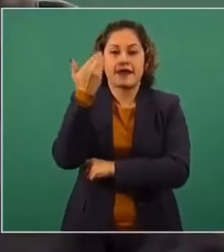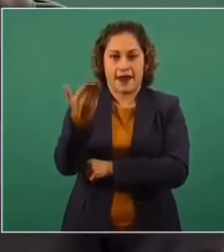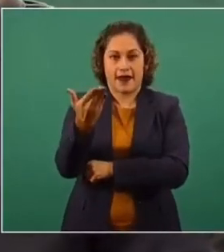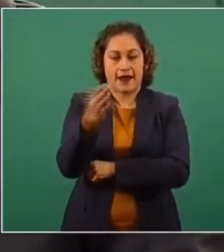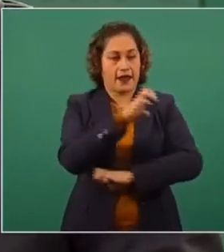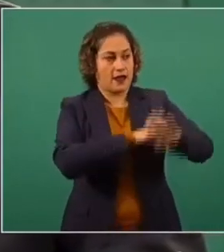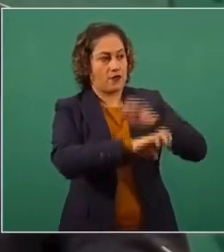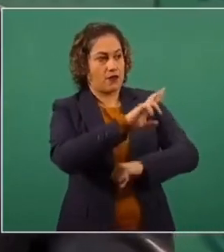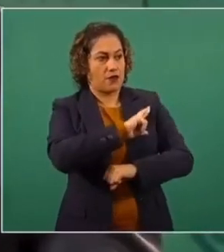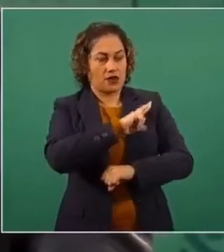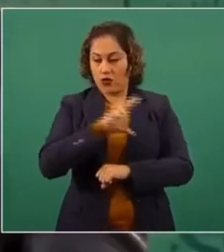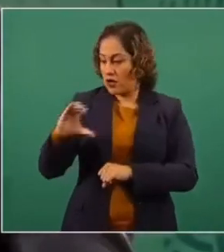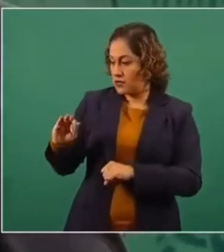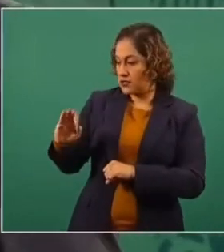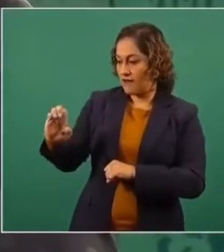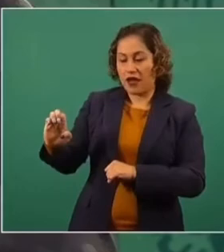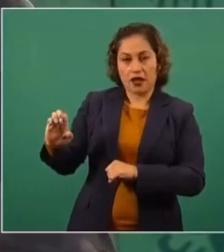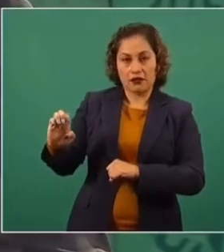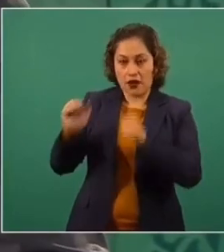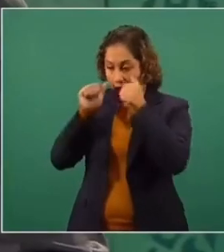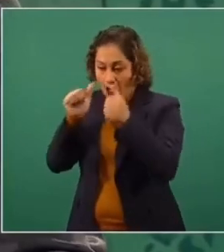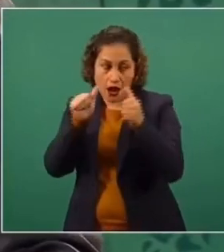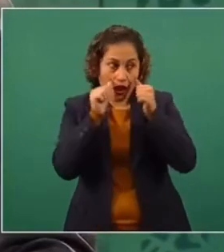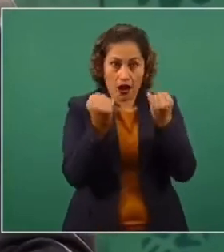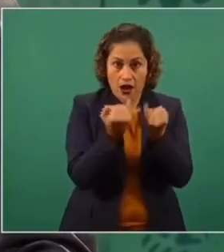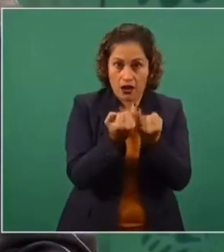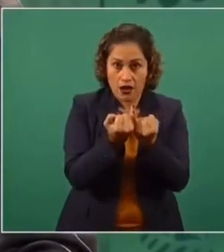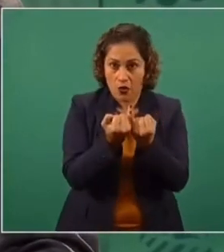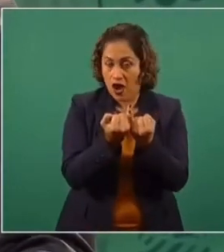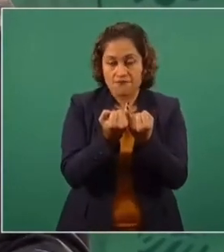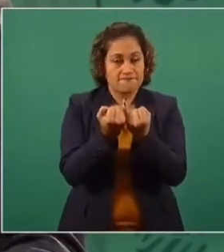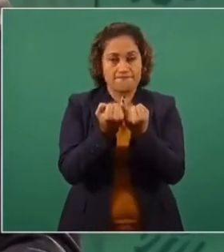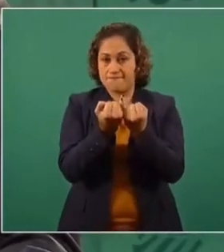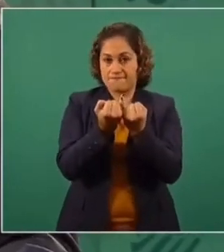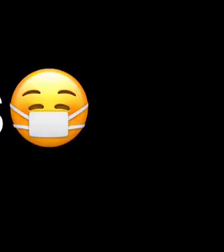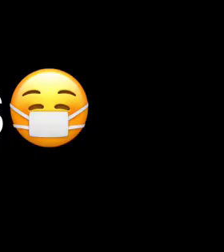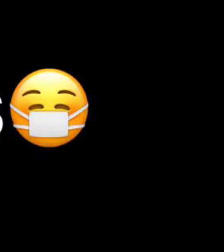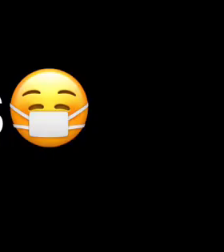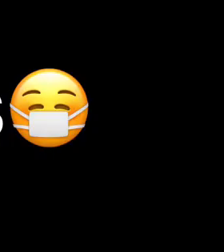de una empresa particular extranjera.